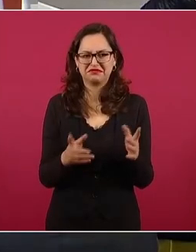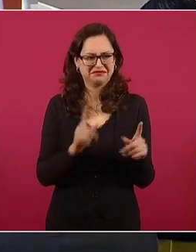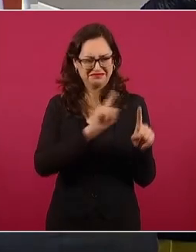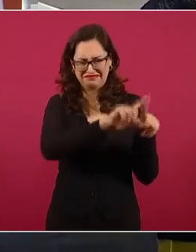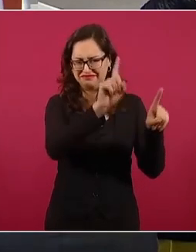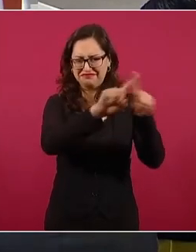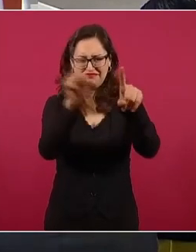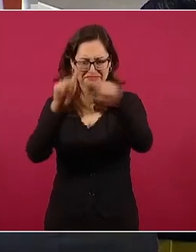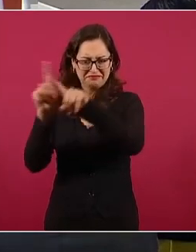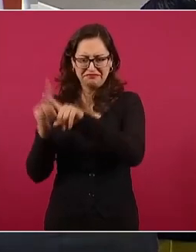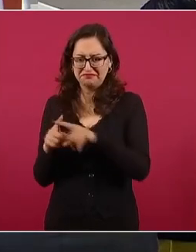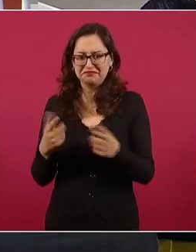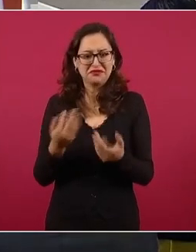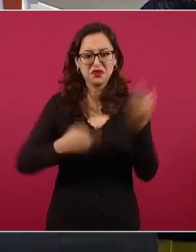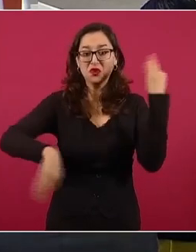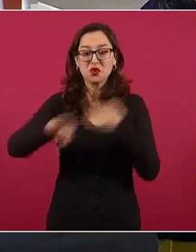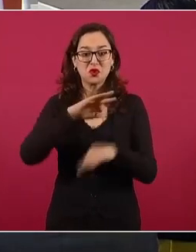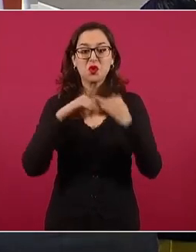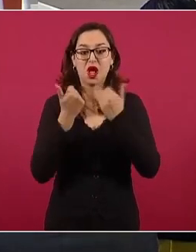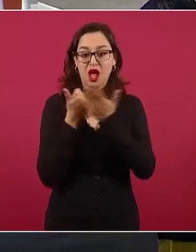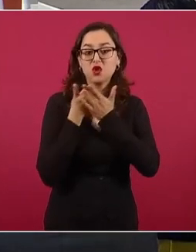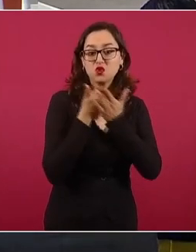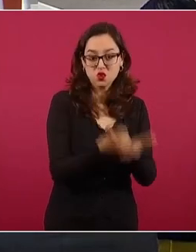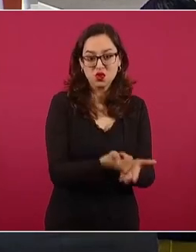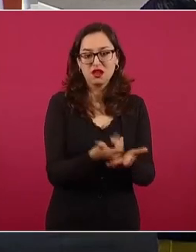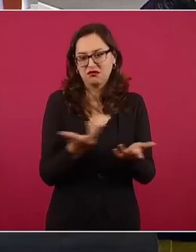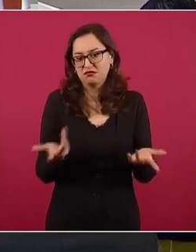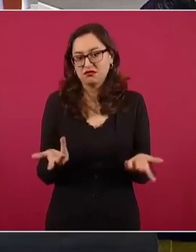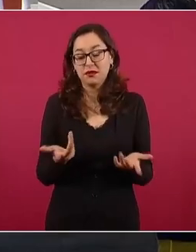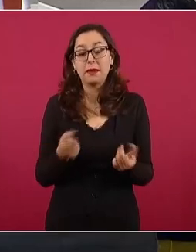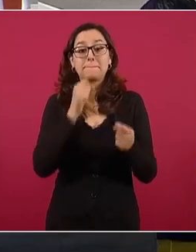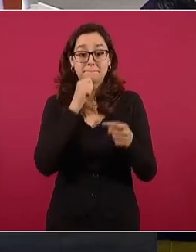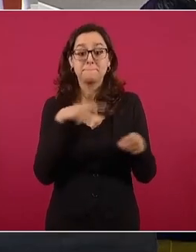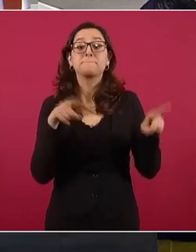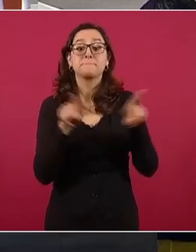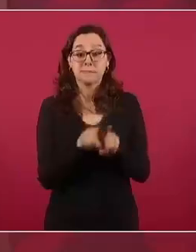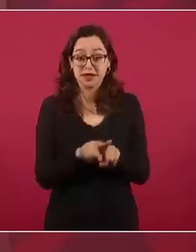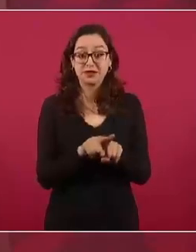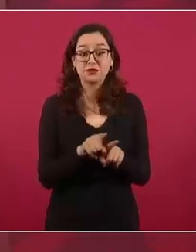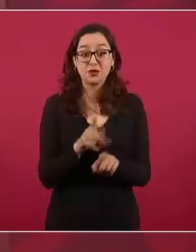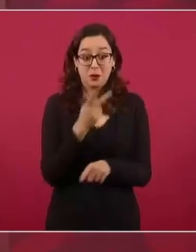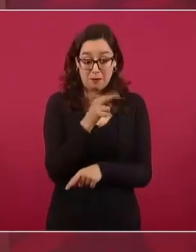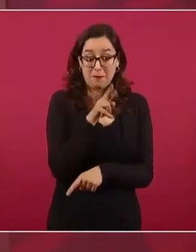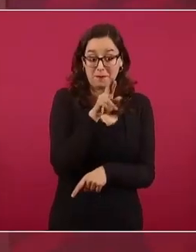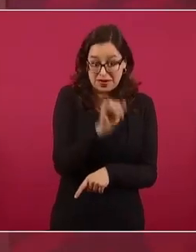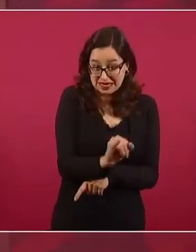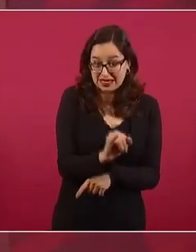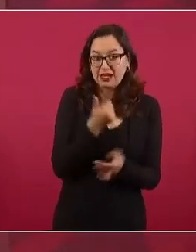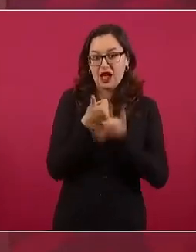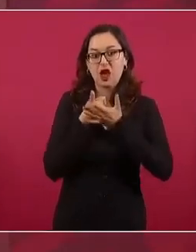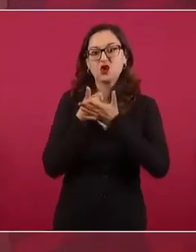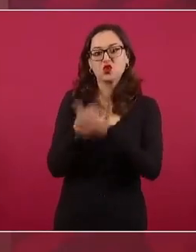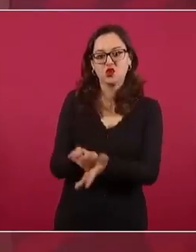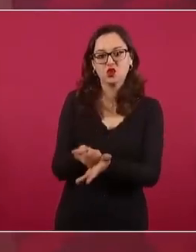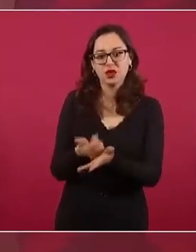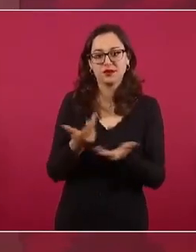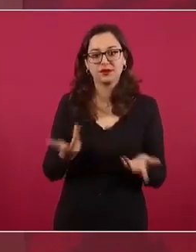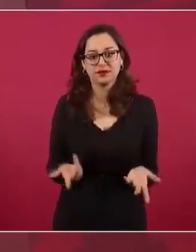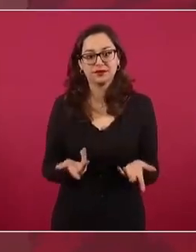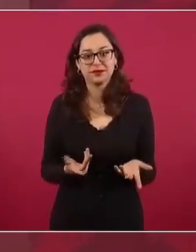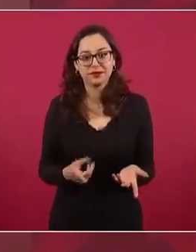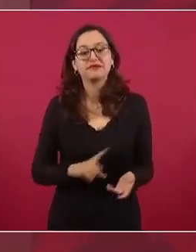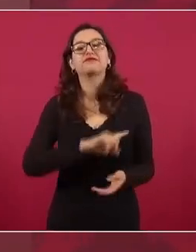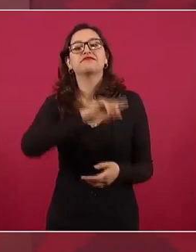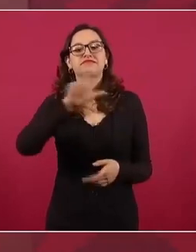todos, todos. El PRI ayudó al pago y luego viene la elección